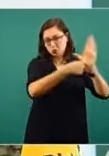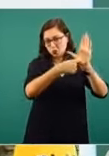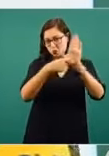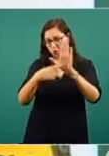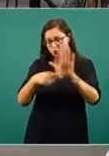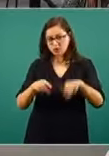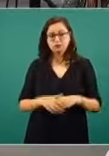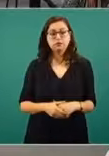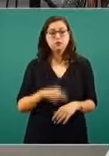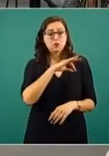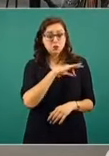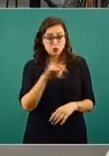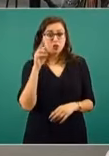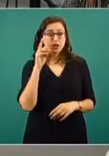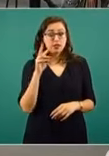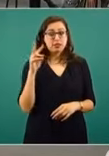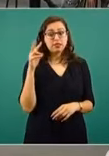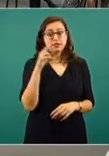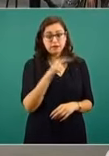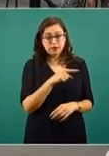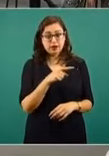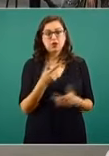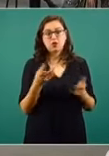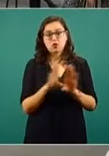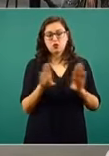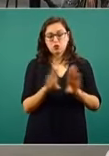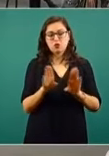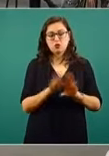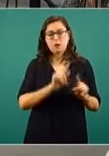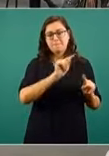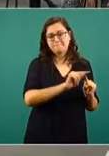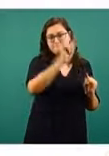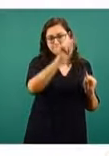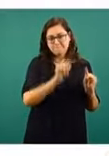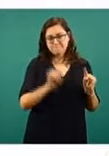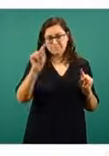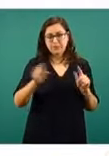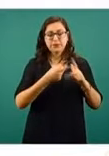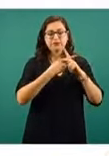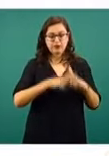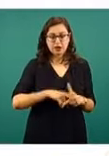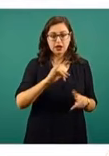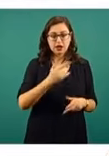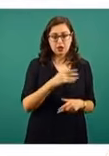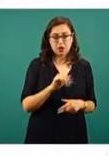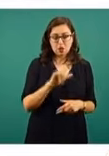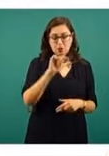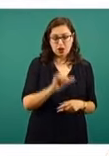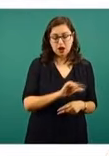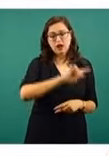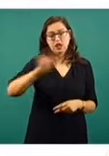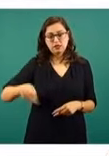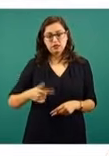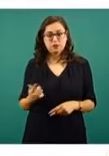Aquí vemos en la lámina el recorrido que se va a llevar a cabo. Empieza en Iguala, va a